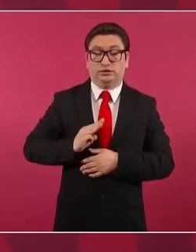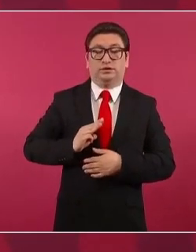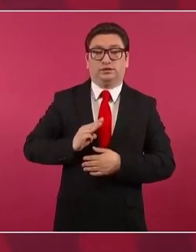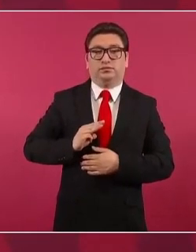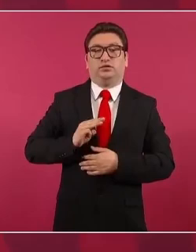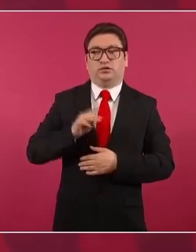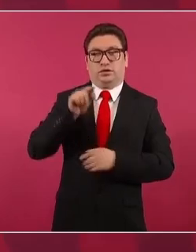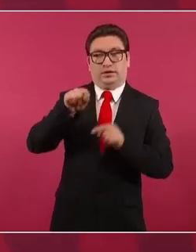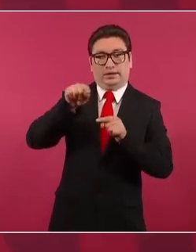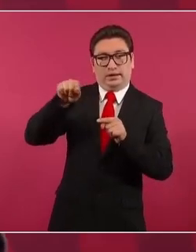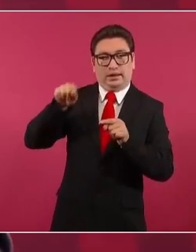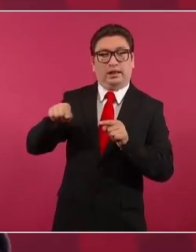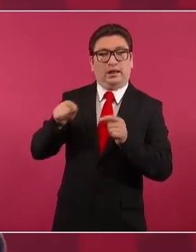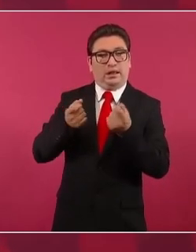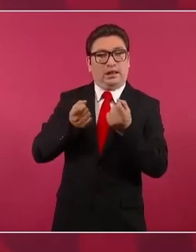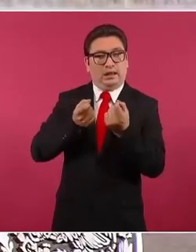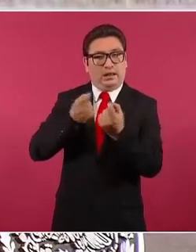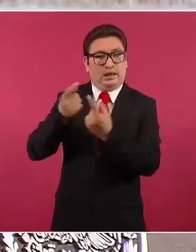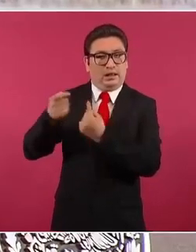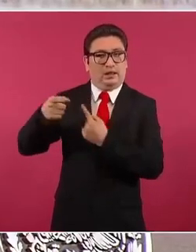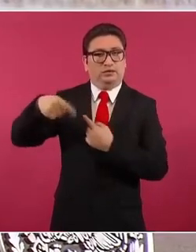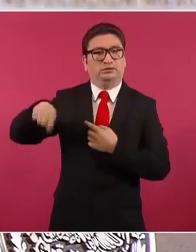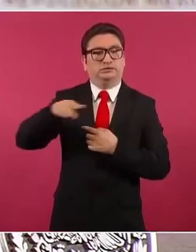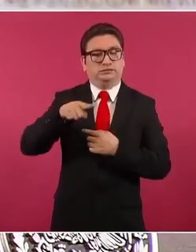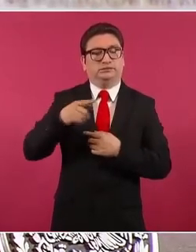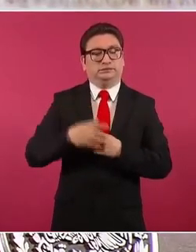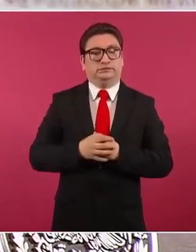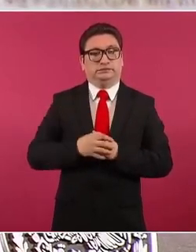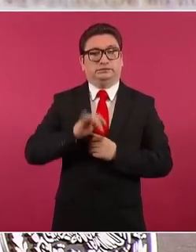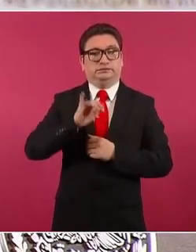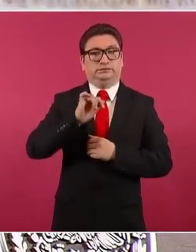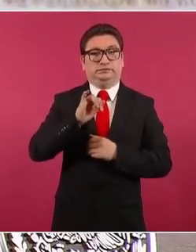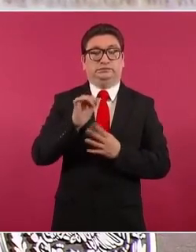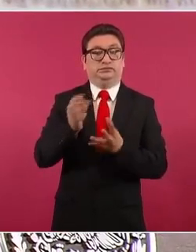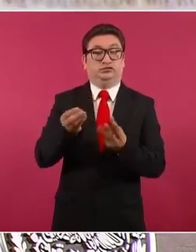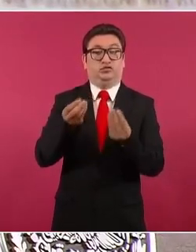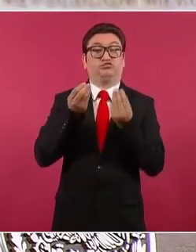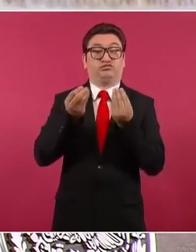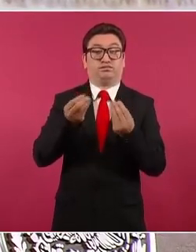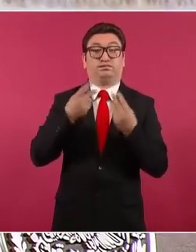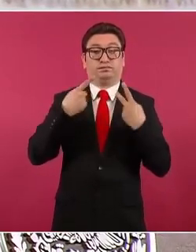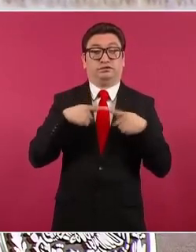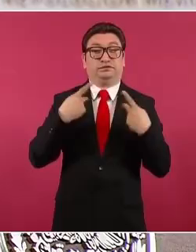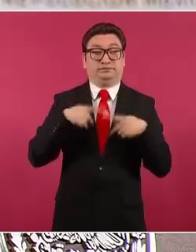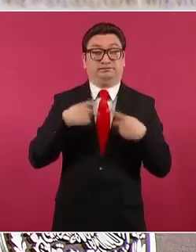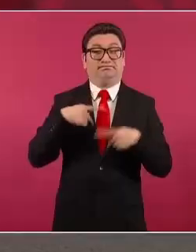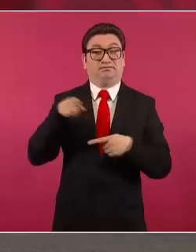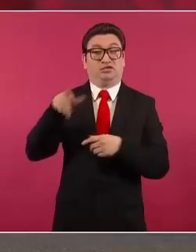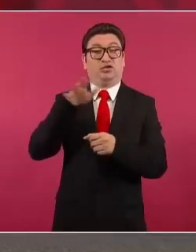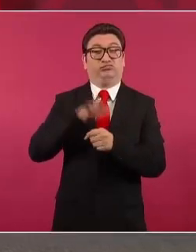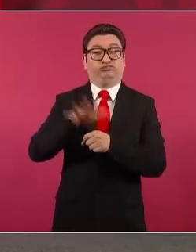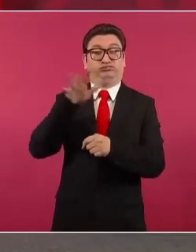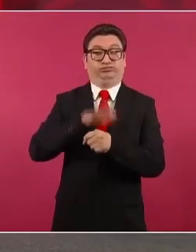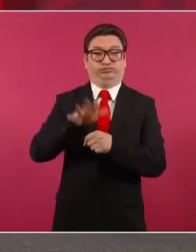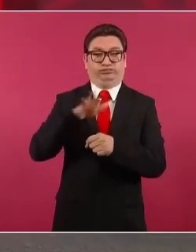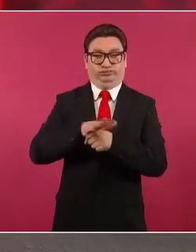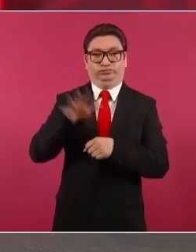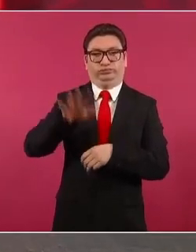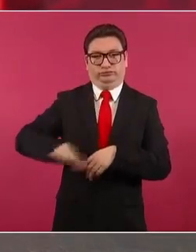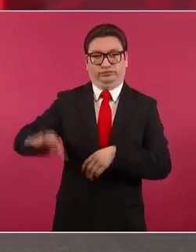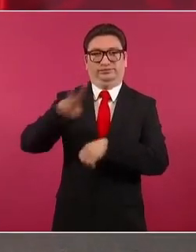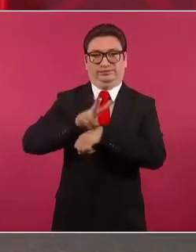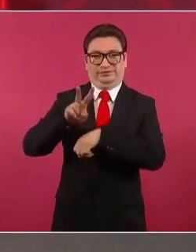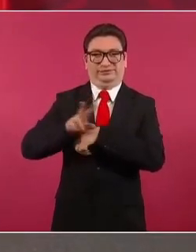sí son bastantes los hermanos